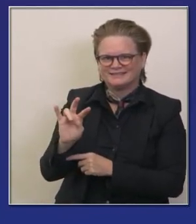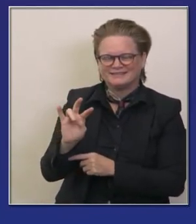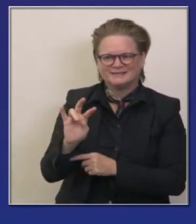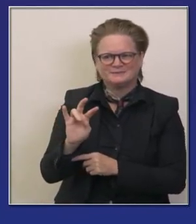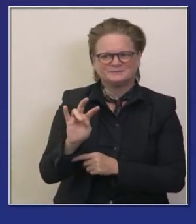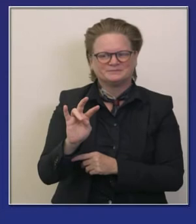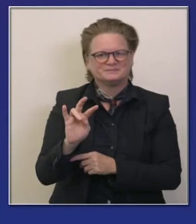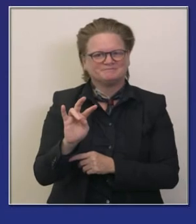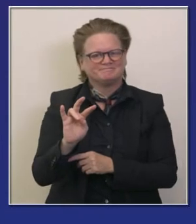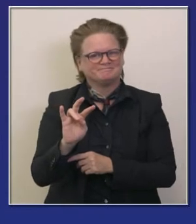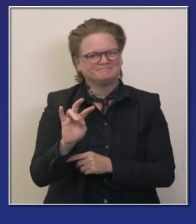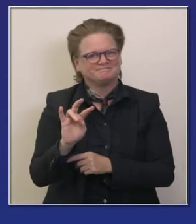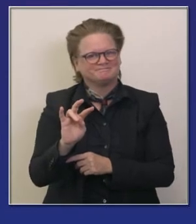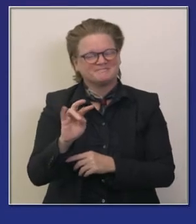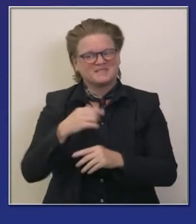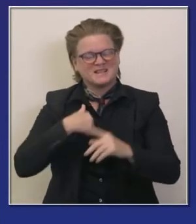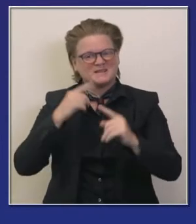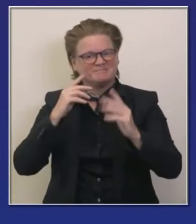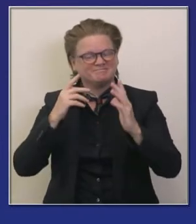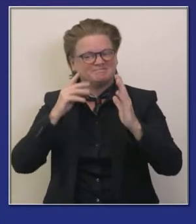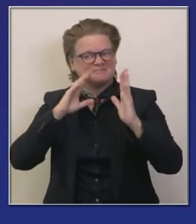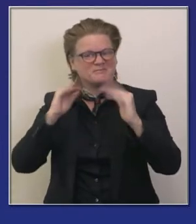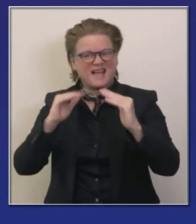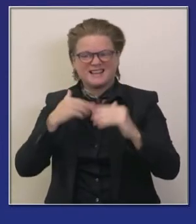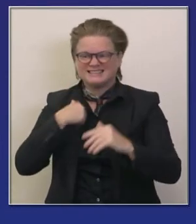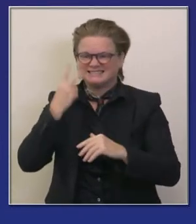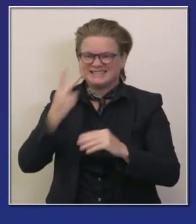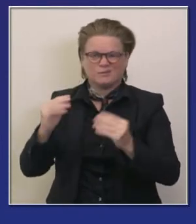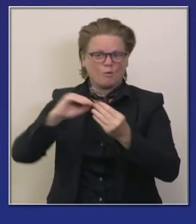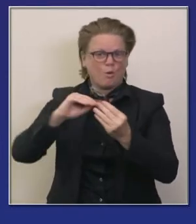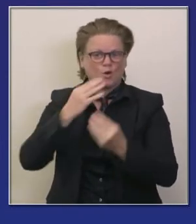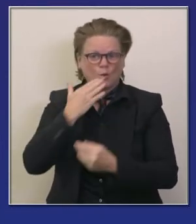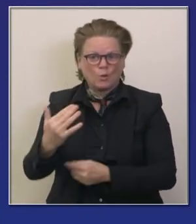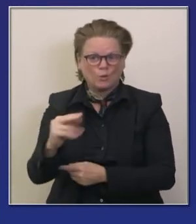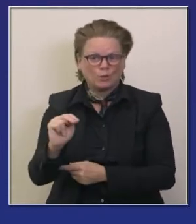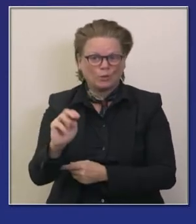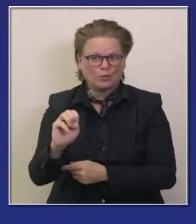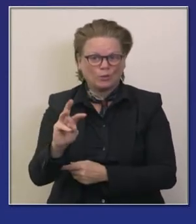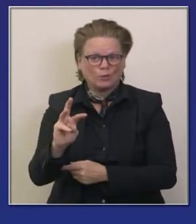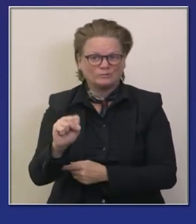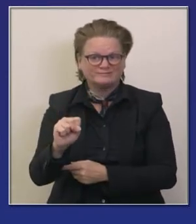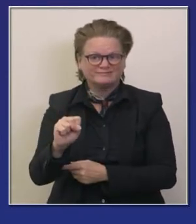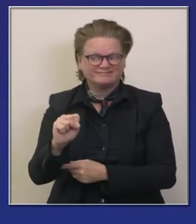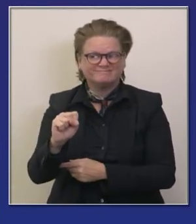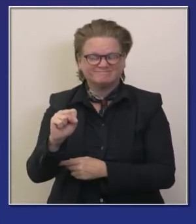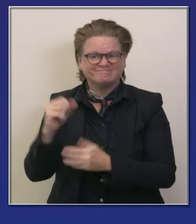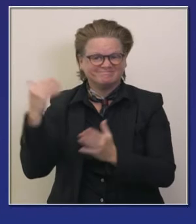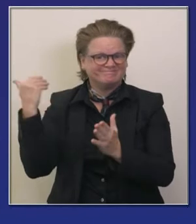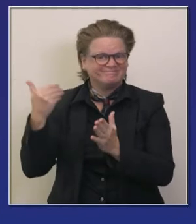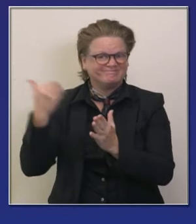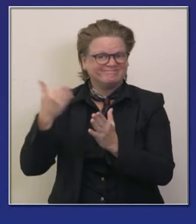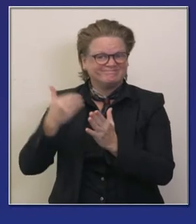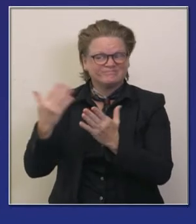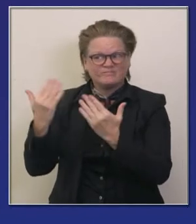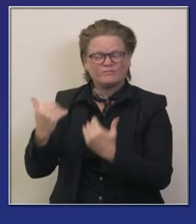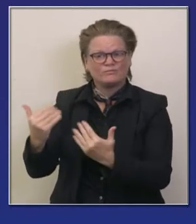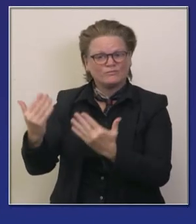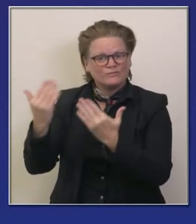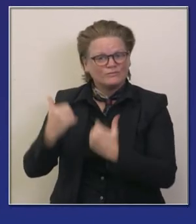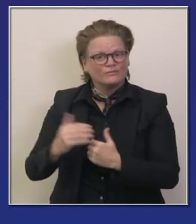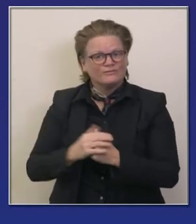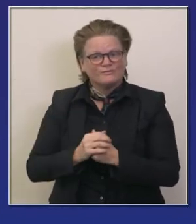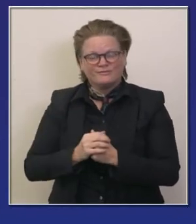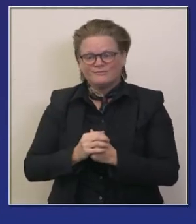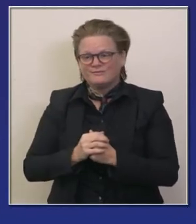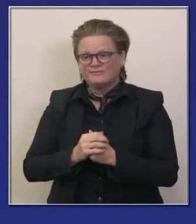cómo será distribuida espero que tendremos buenas noticias y buenas cifras que reflejen la